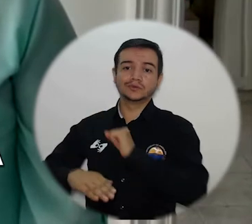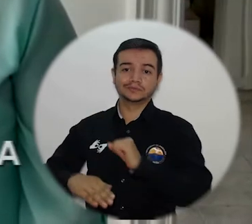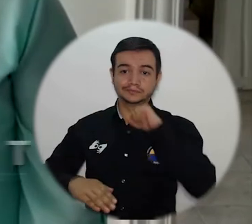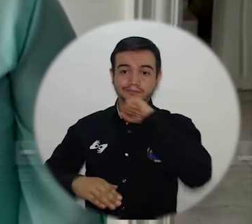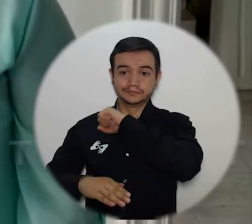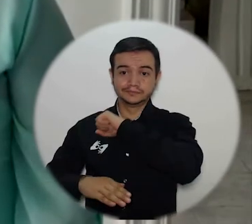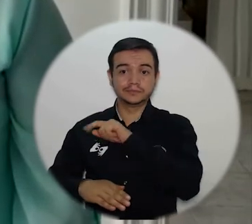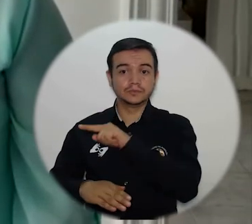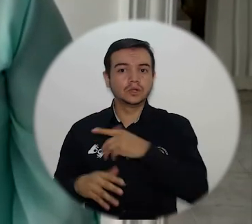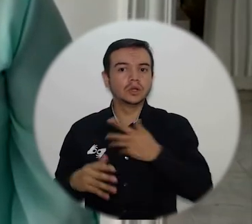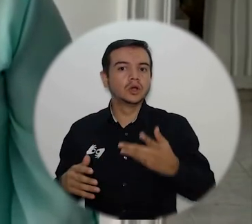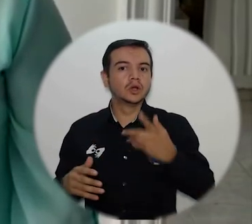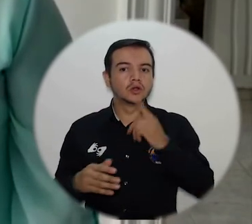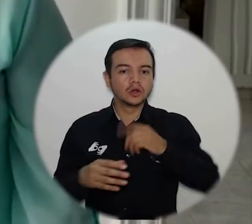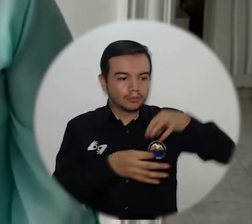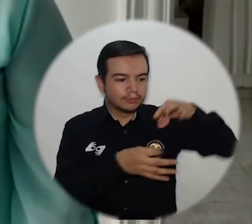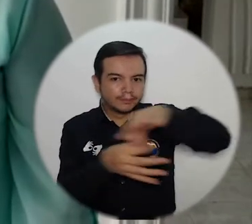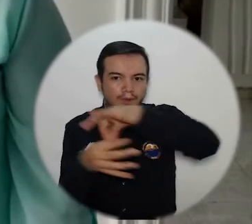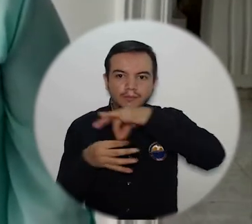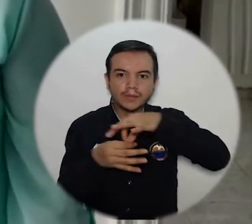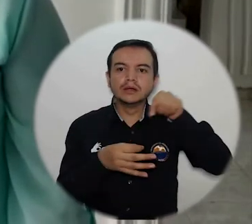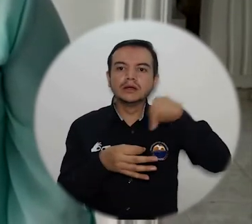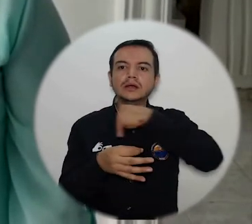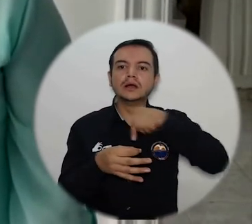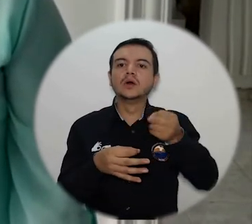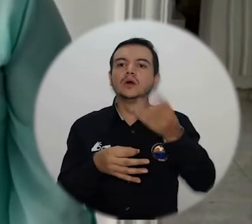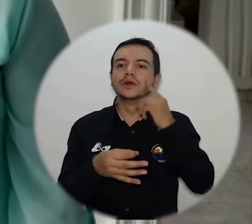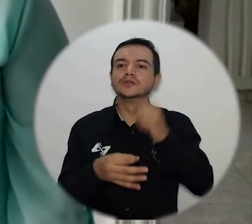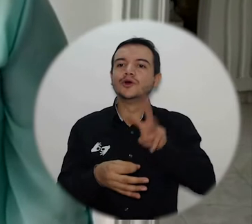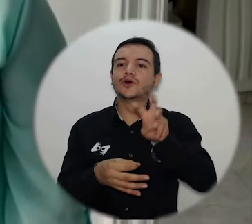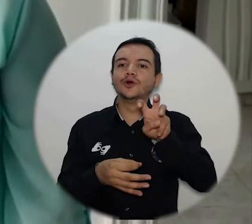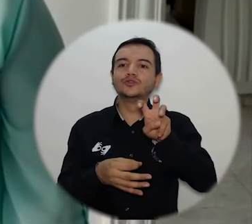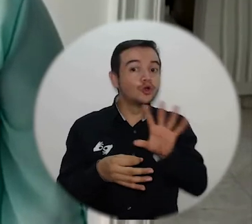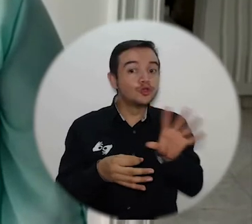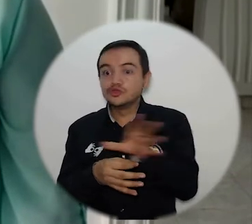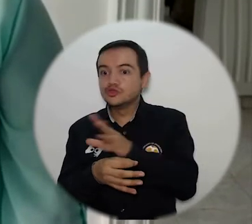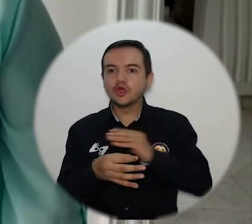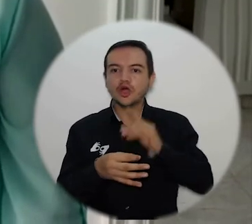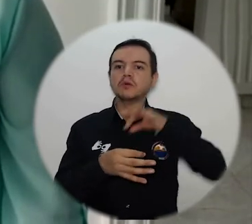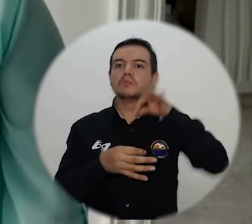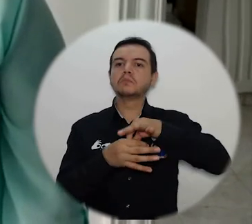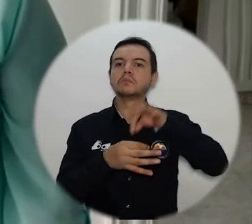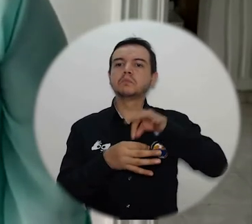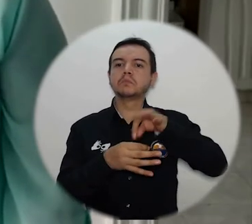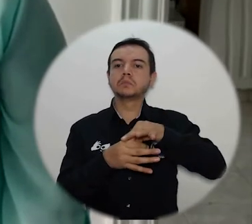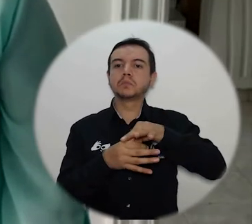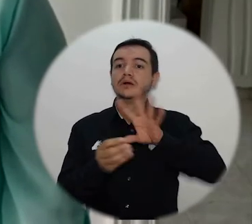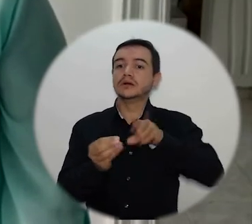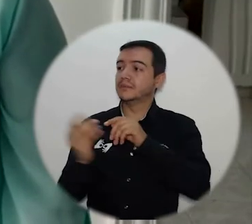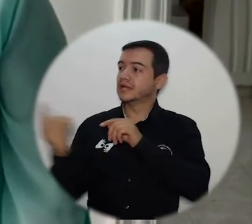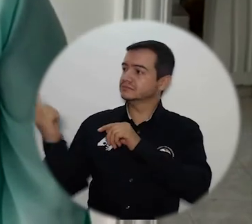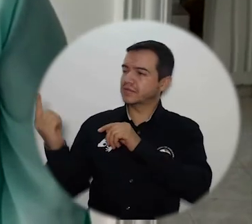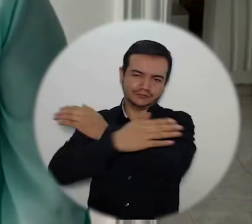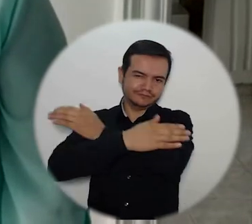Salazar, con ocho votos, todos los integrantes del Consejo que nos encontramos allí, recibiendo